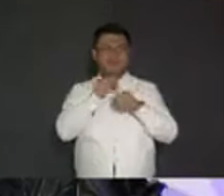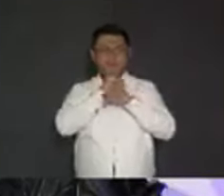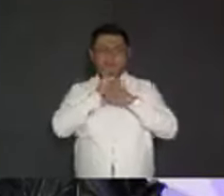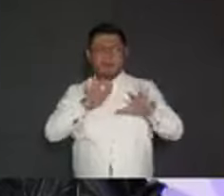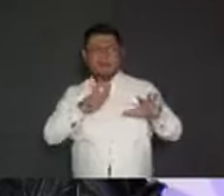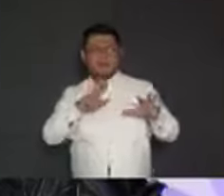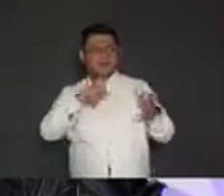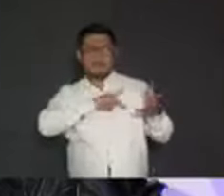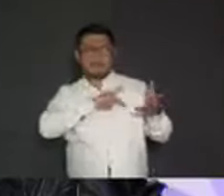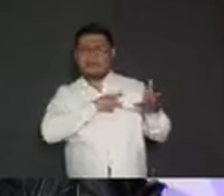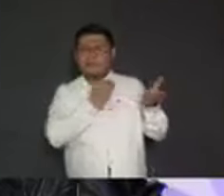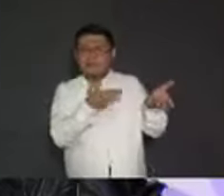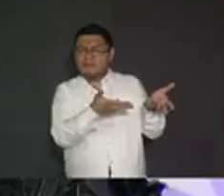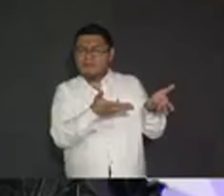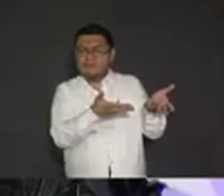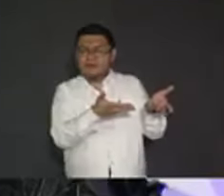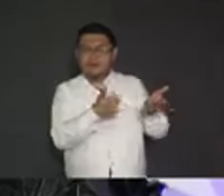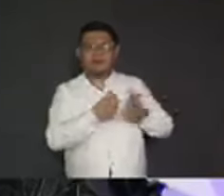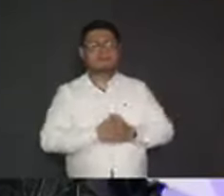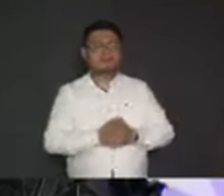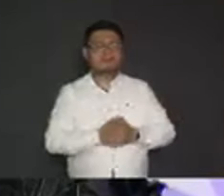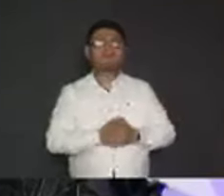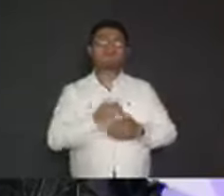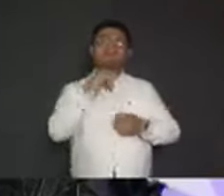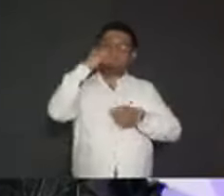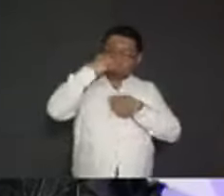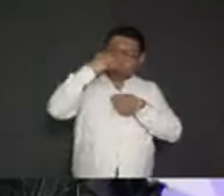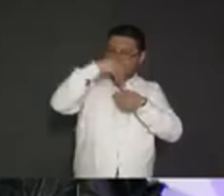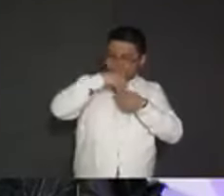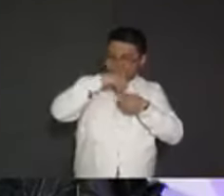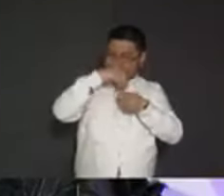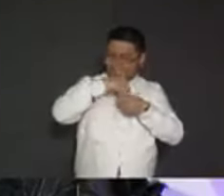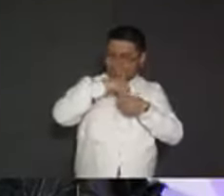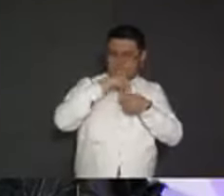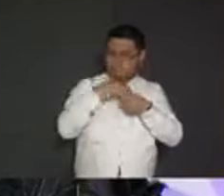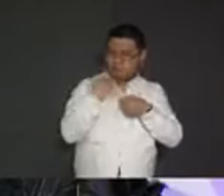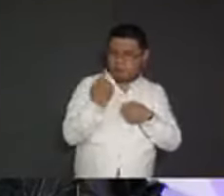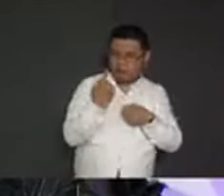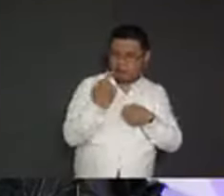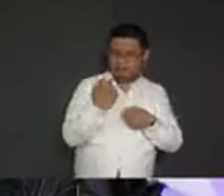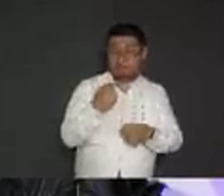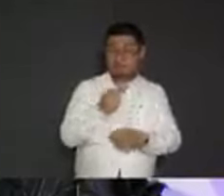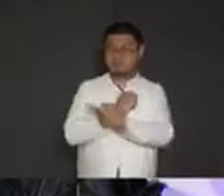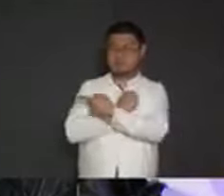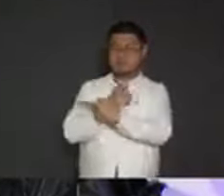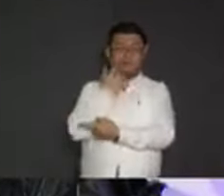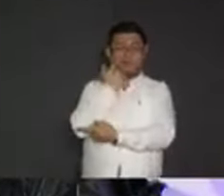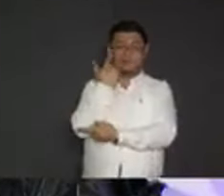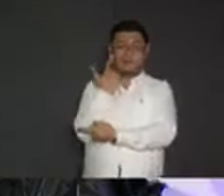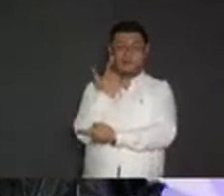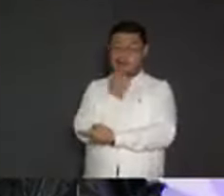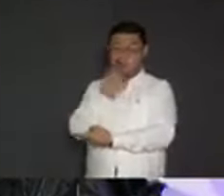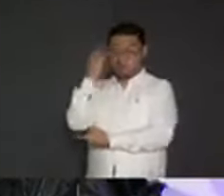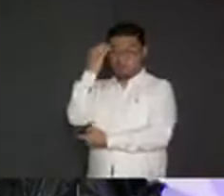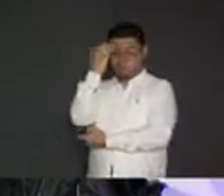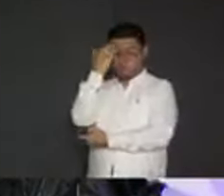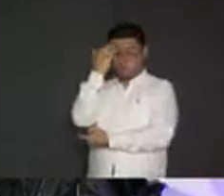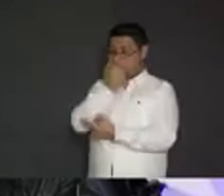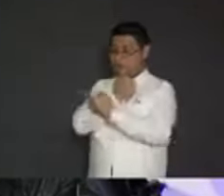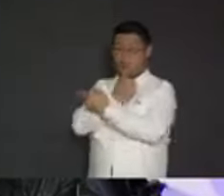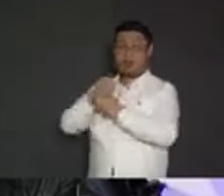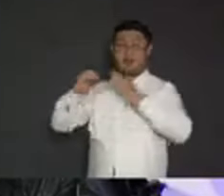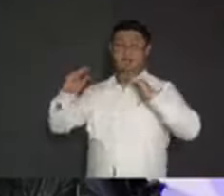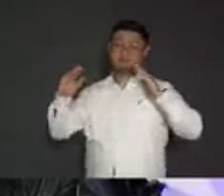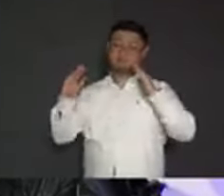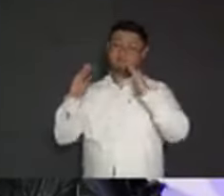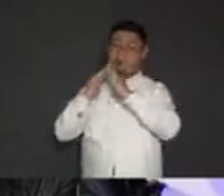patrimonial. Y precisamente los oculta porque no quiere que nos enteremos que vive en una mansión, en